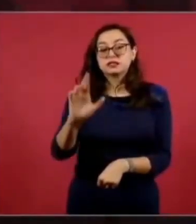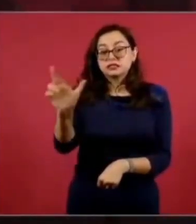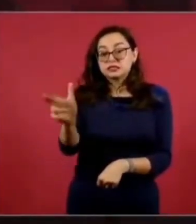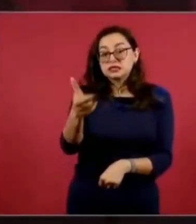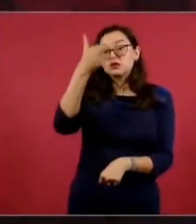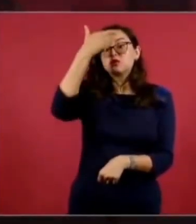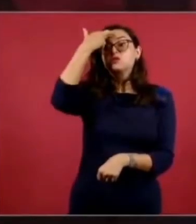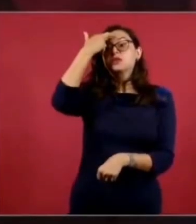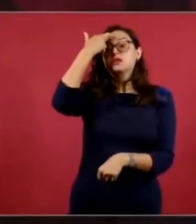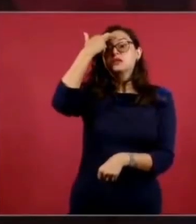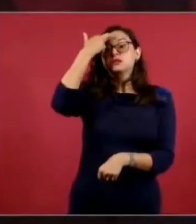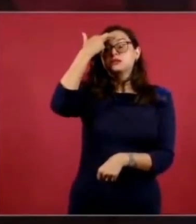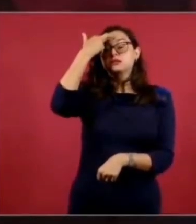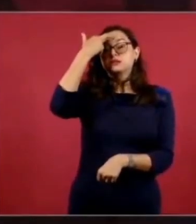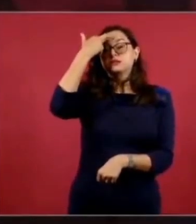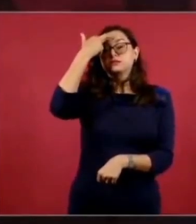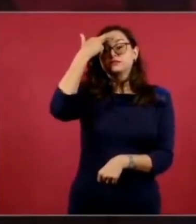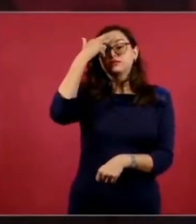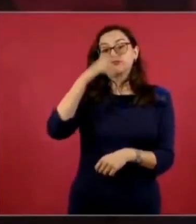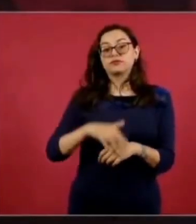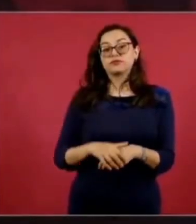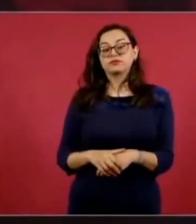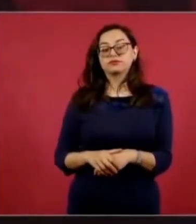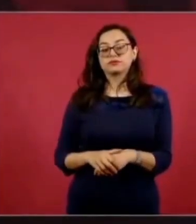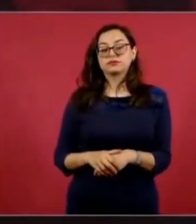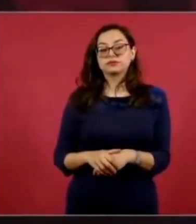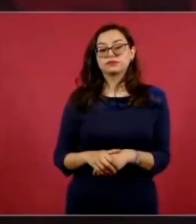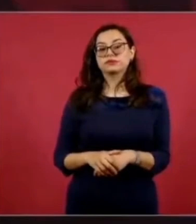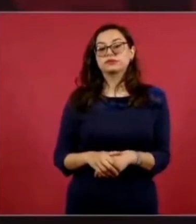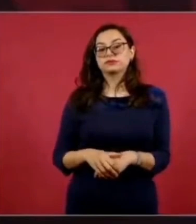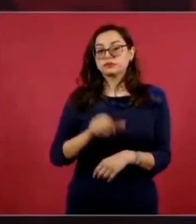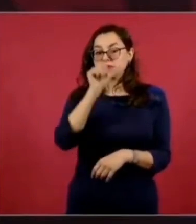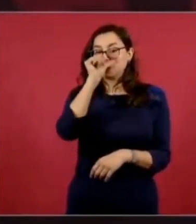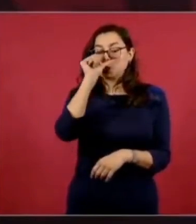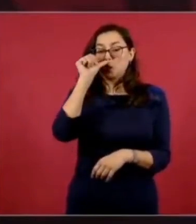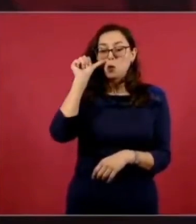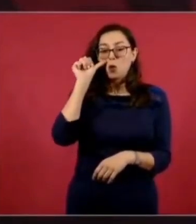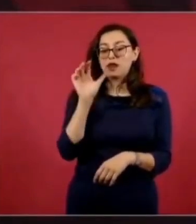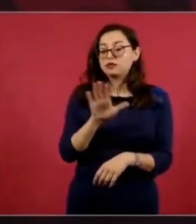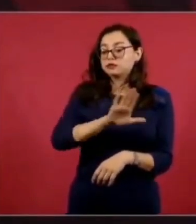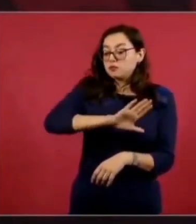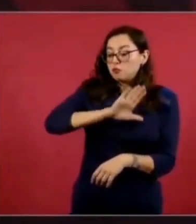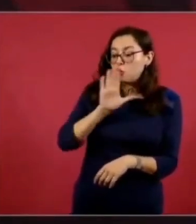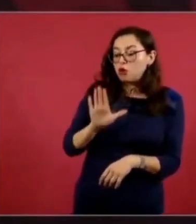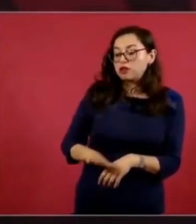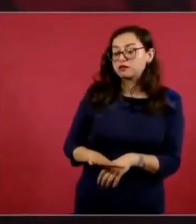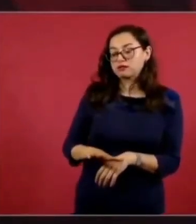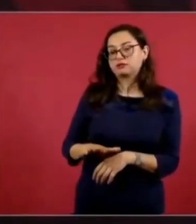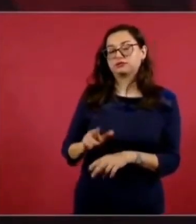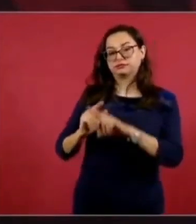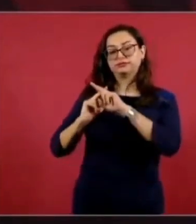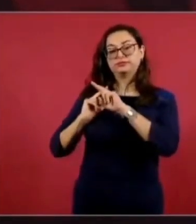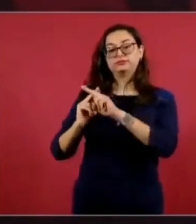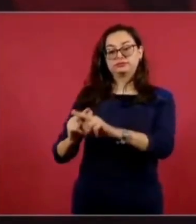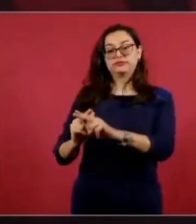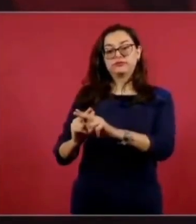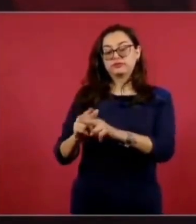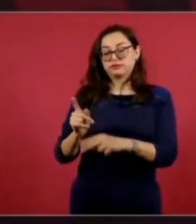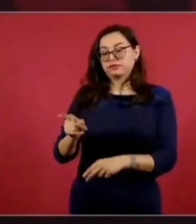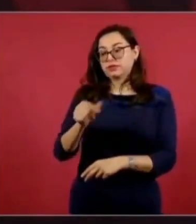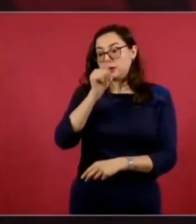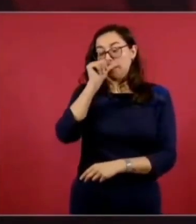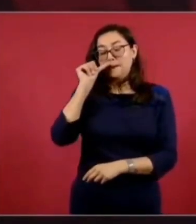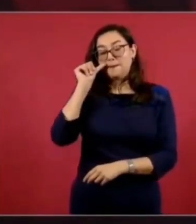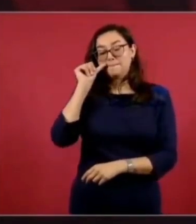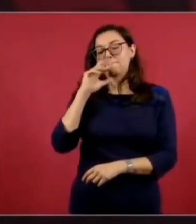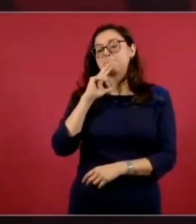se cumple un año más del fallecimiento del mejor presidente de México,